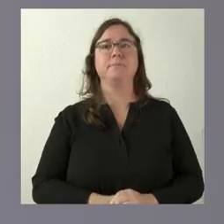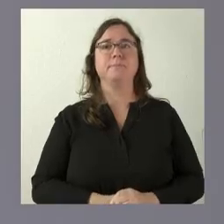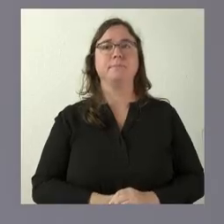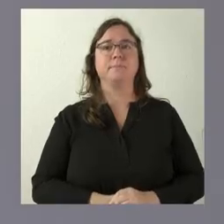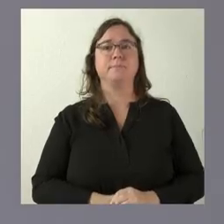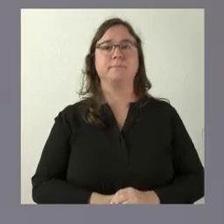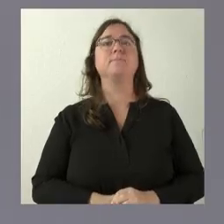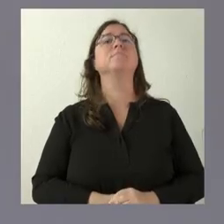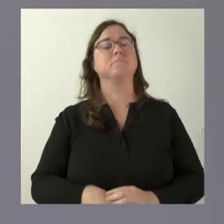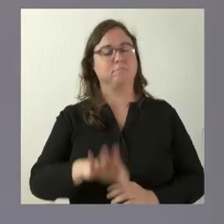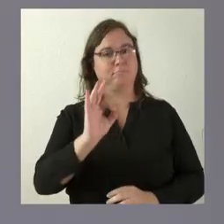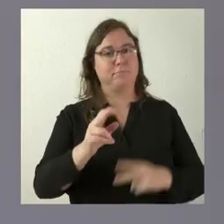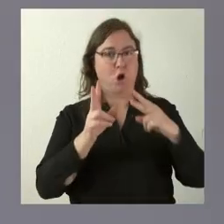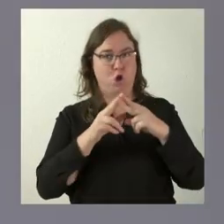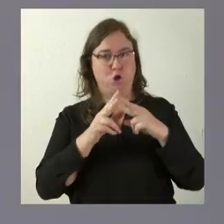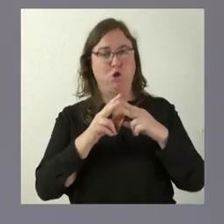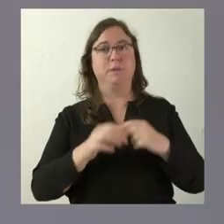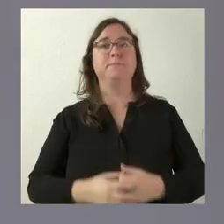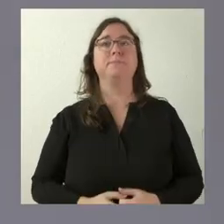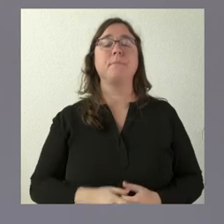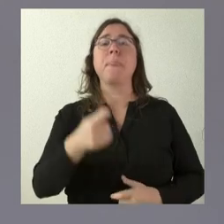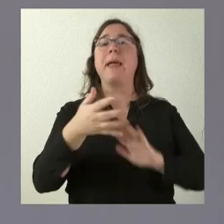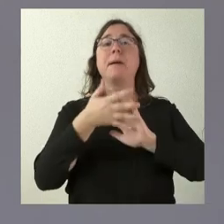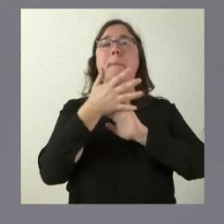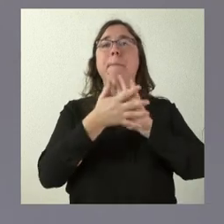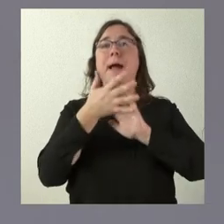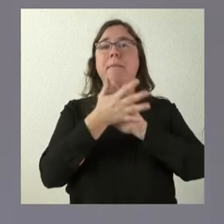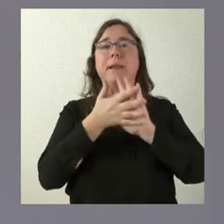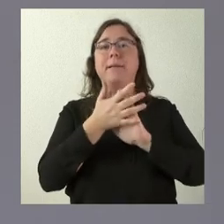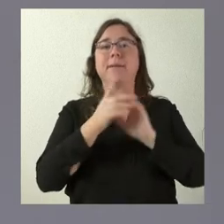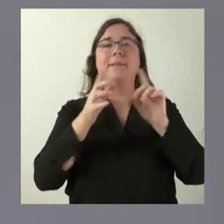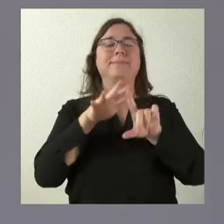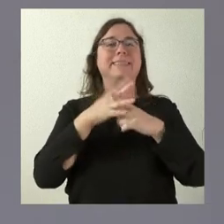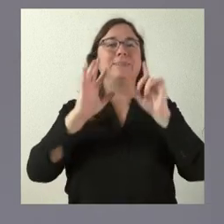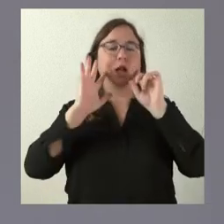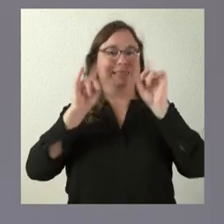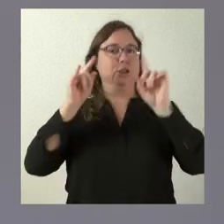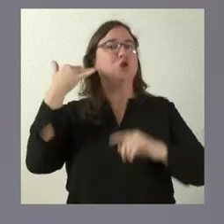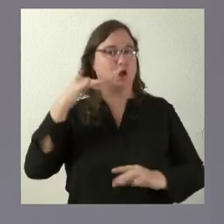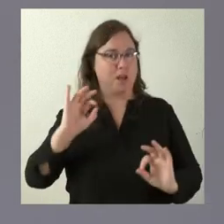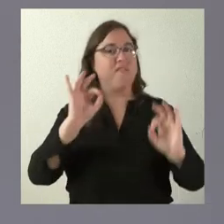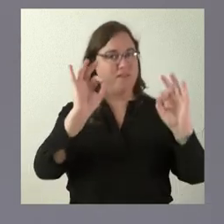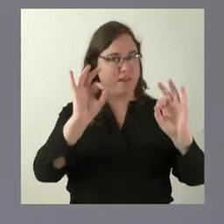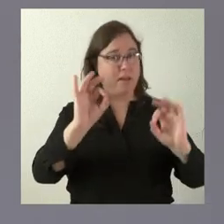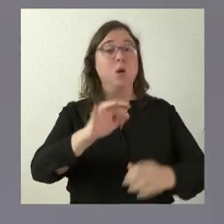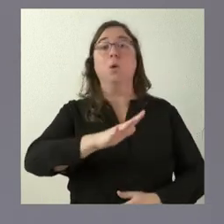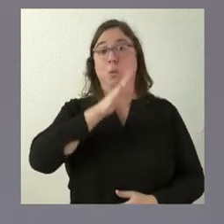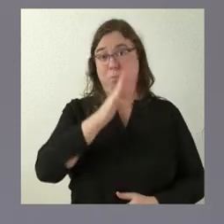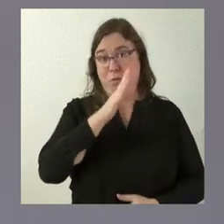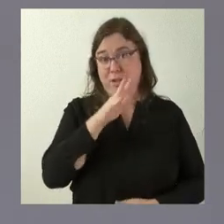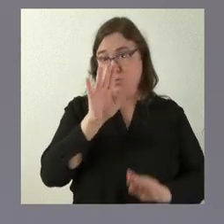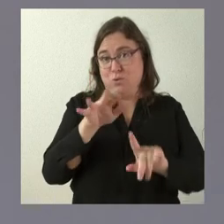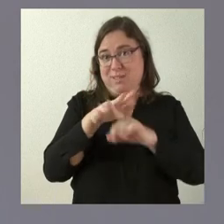Sí, pues dos cuestiones. Me habla usted, en primer lugar, de la singularidad de Soria y, efectivamente, precisamente por ese hecho